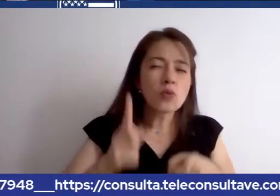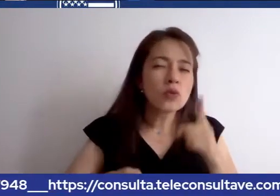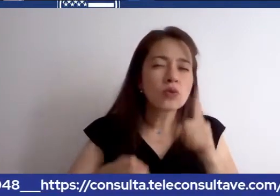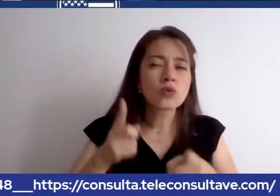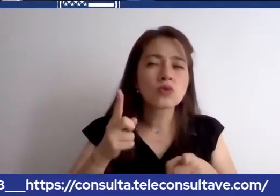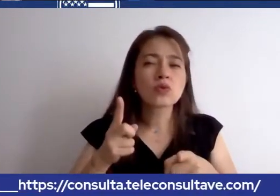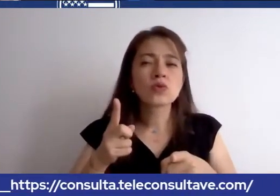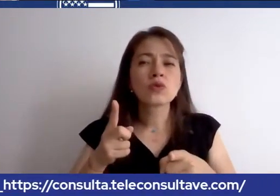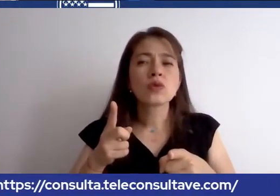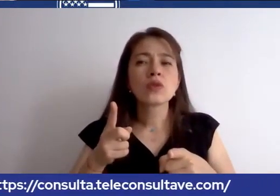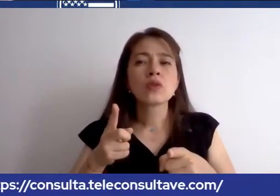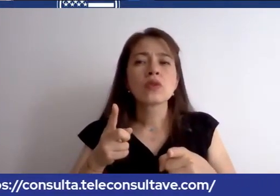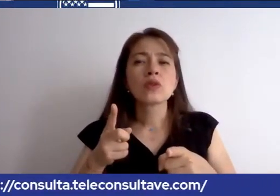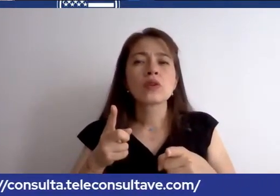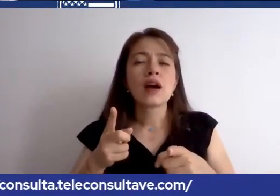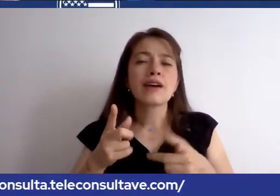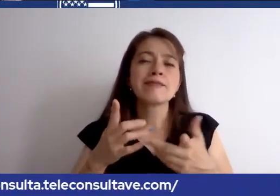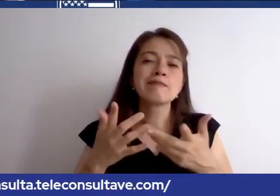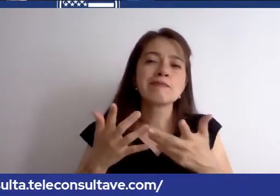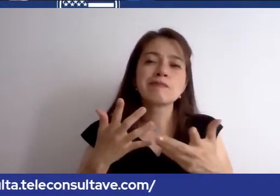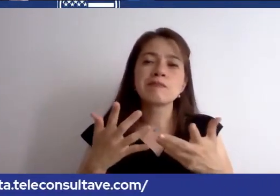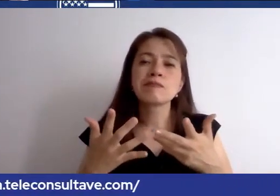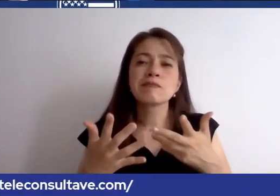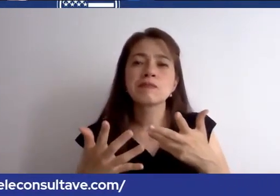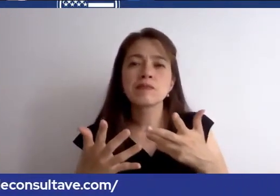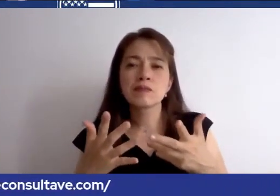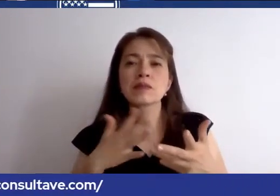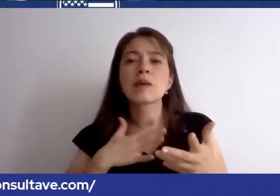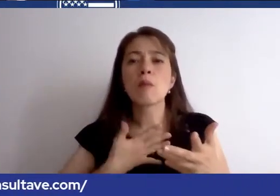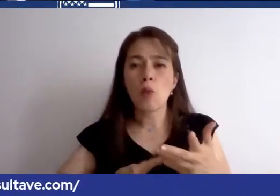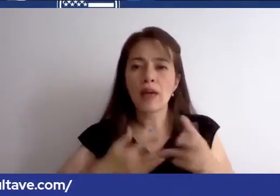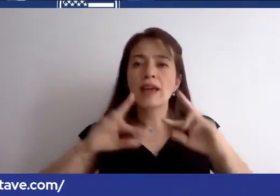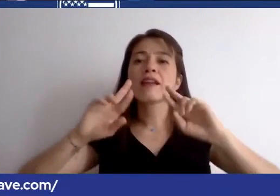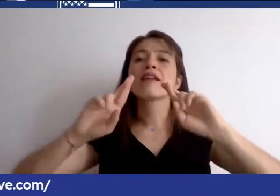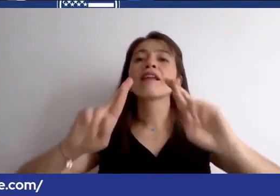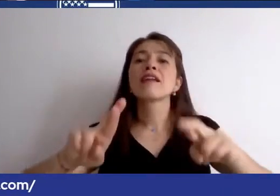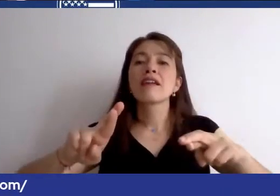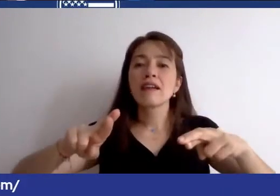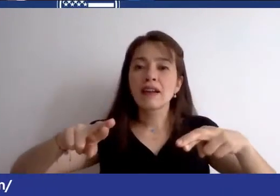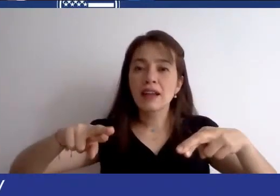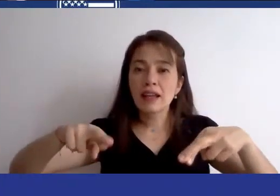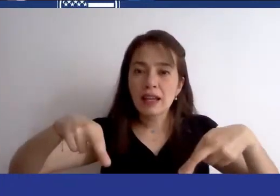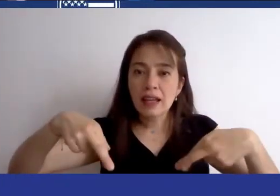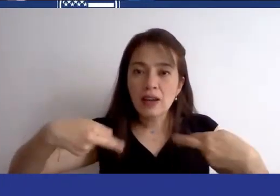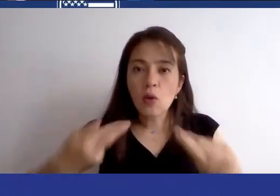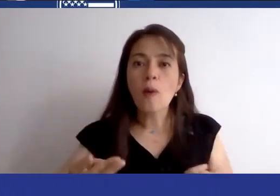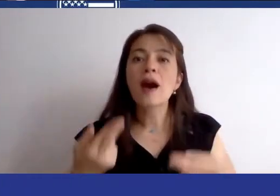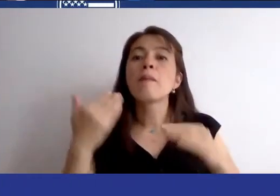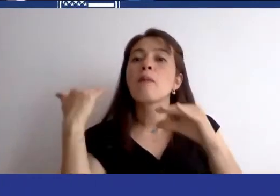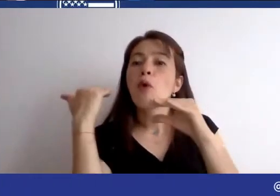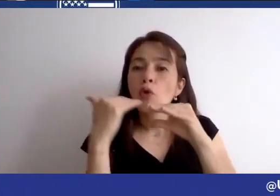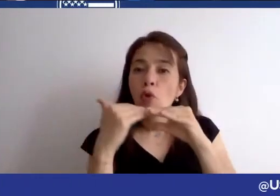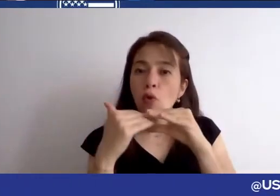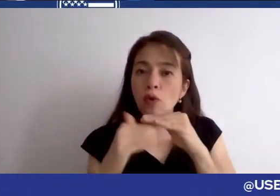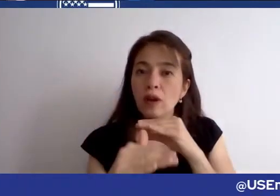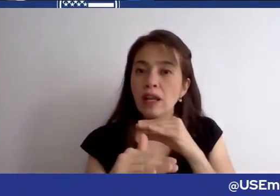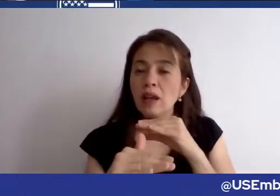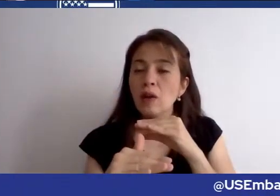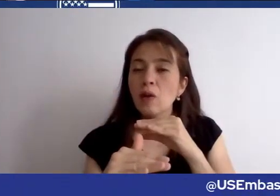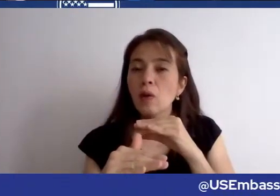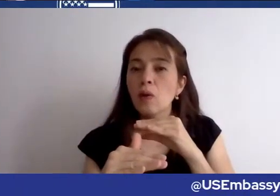renovar este este tipo de visa por correo o sea